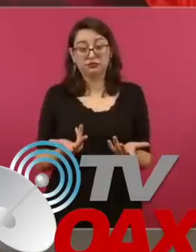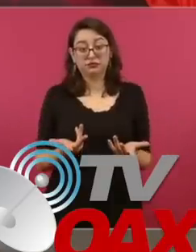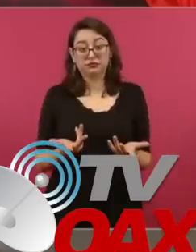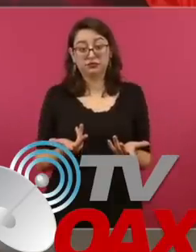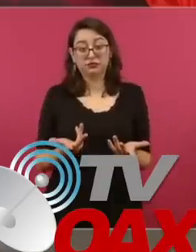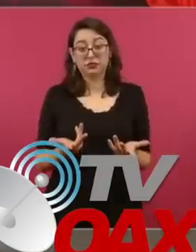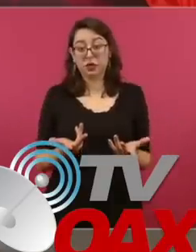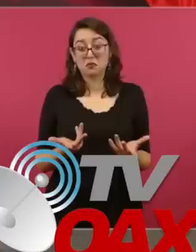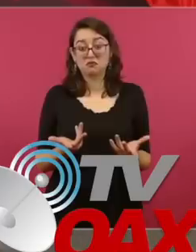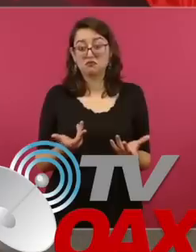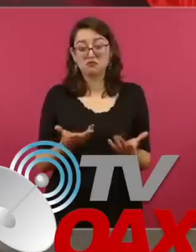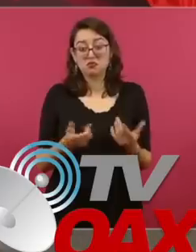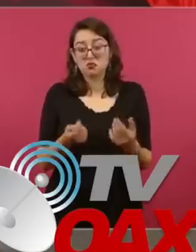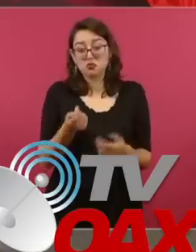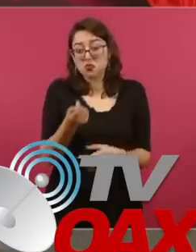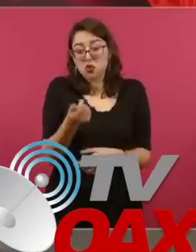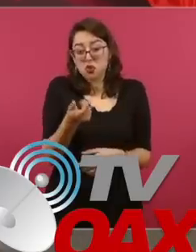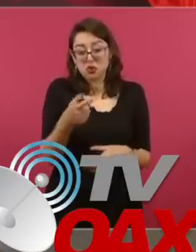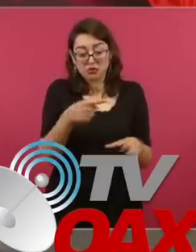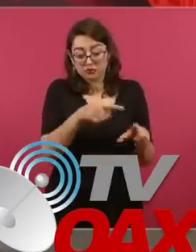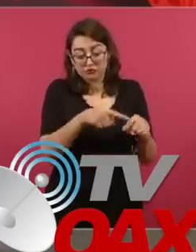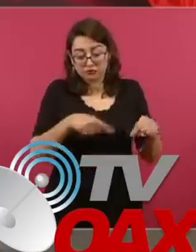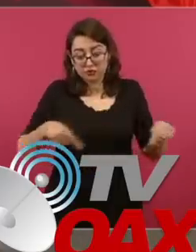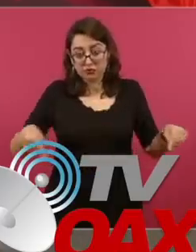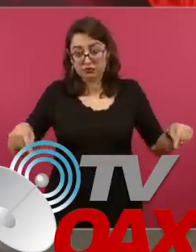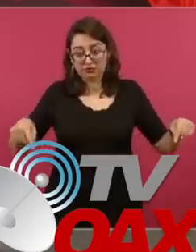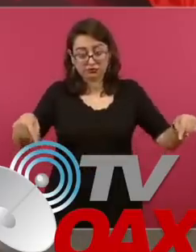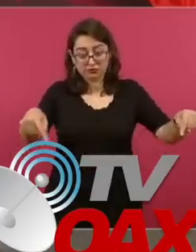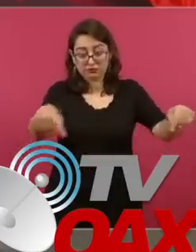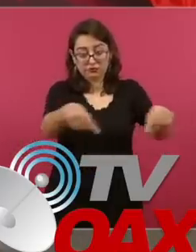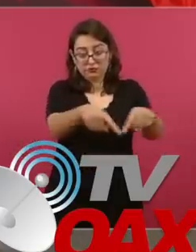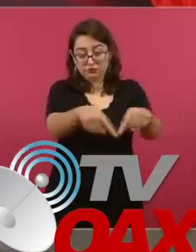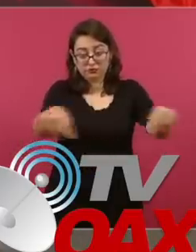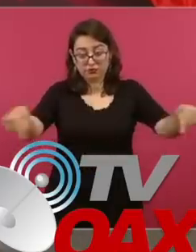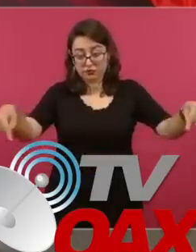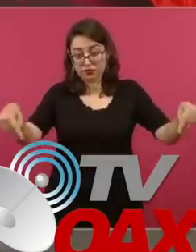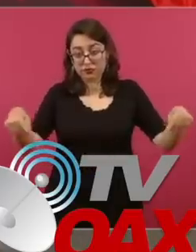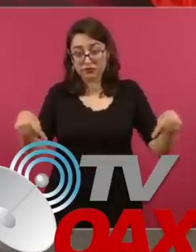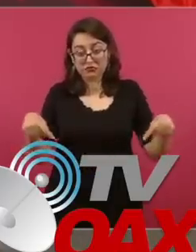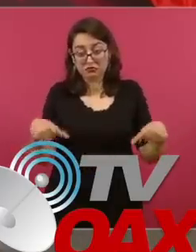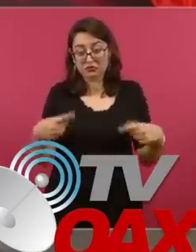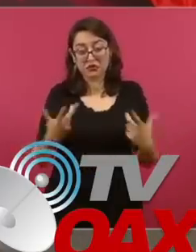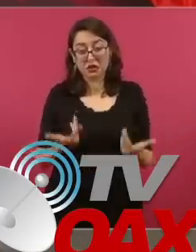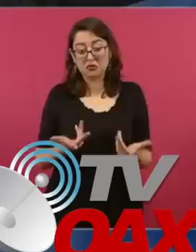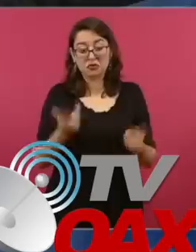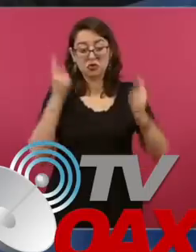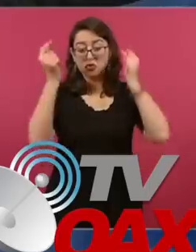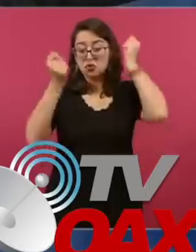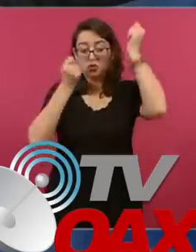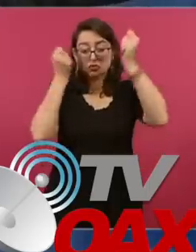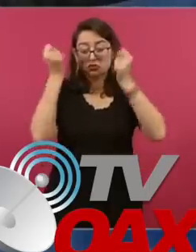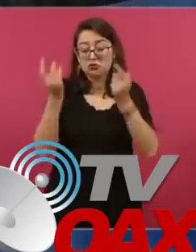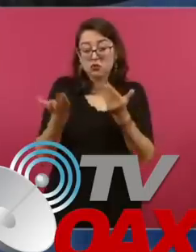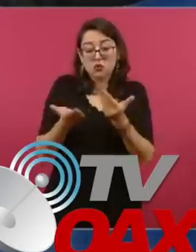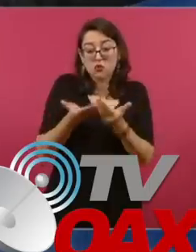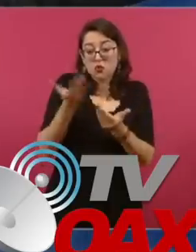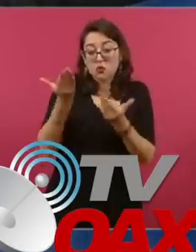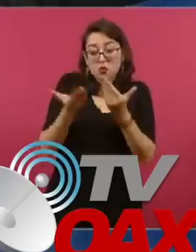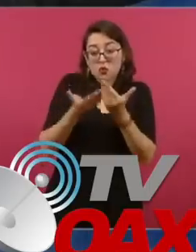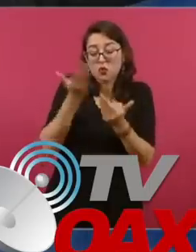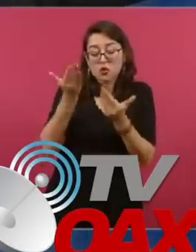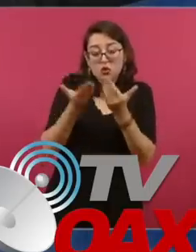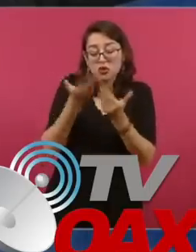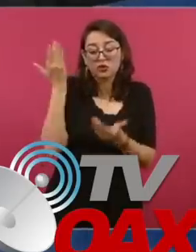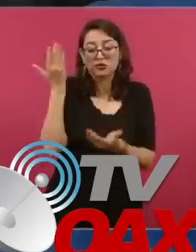No nos deje mucho o va a ser